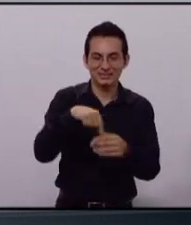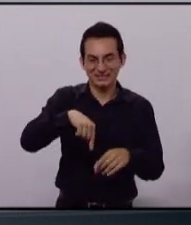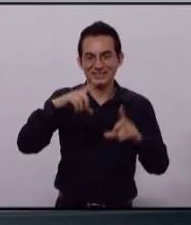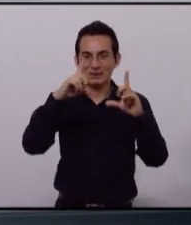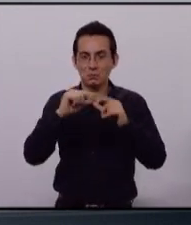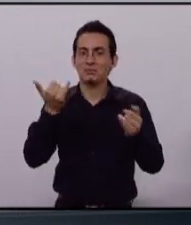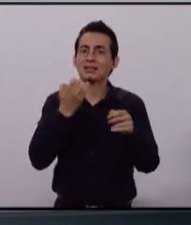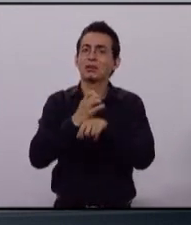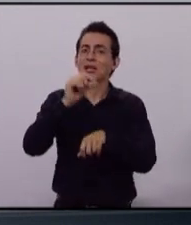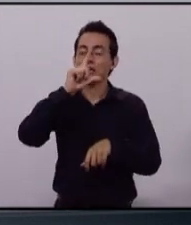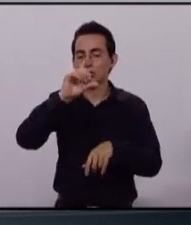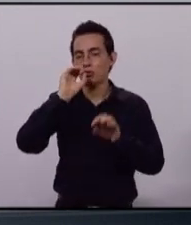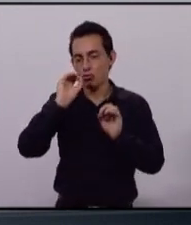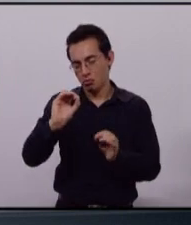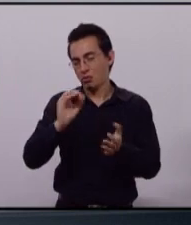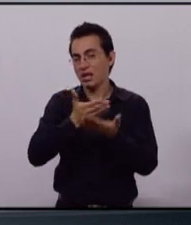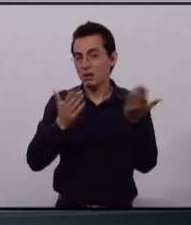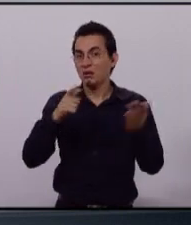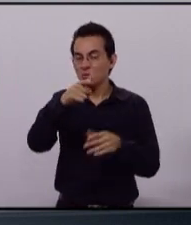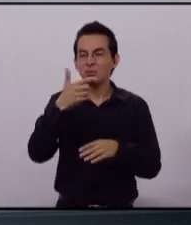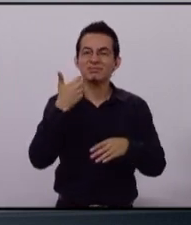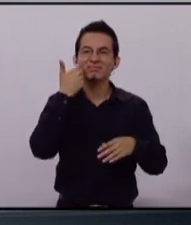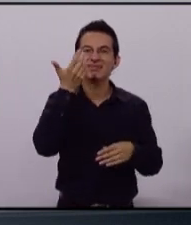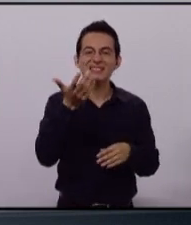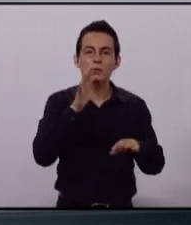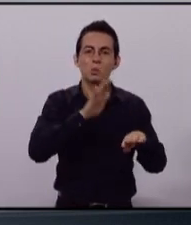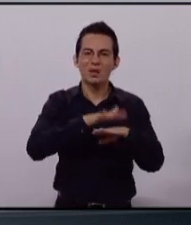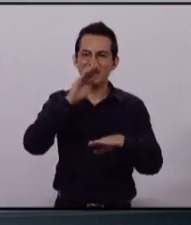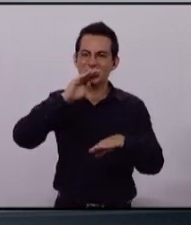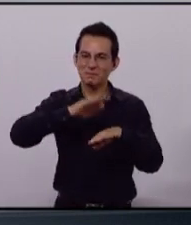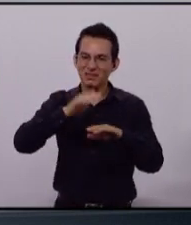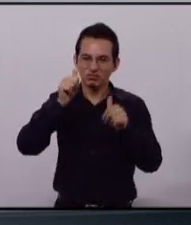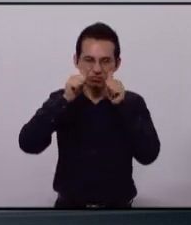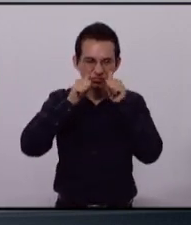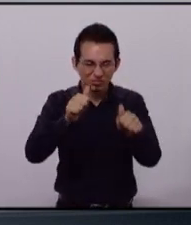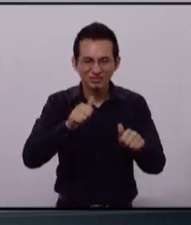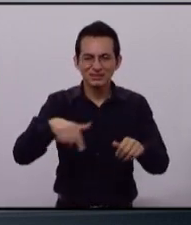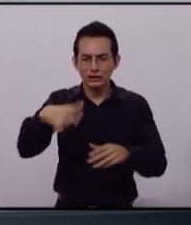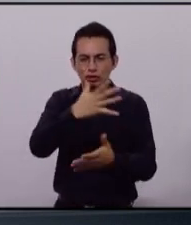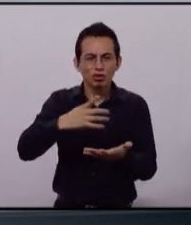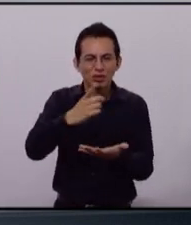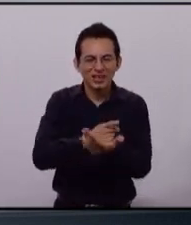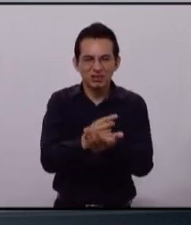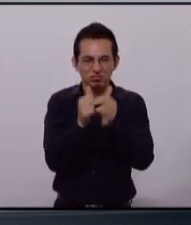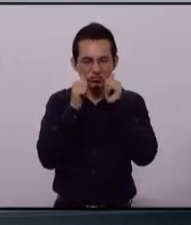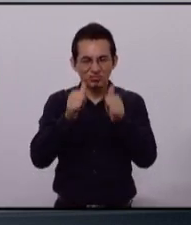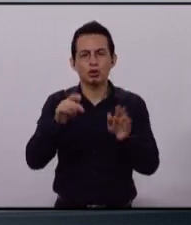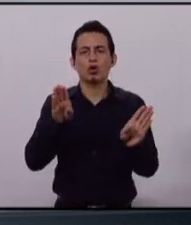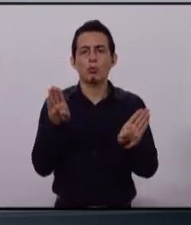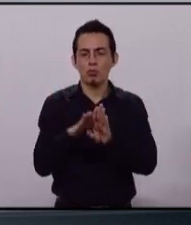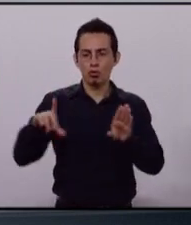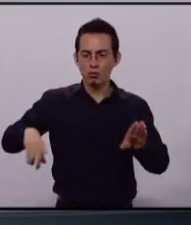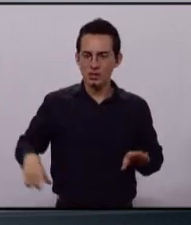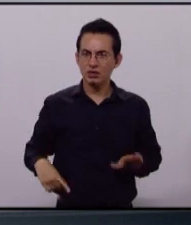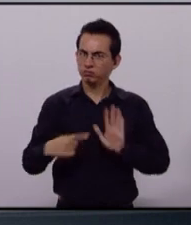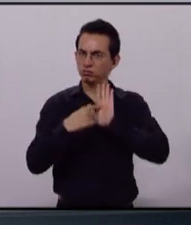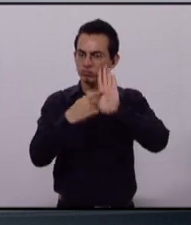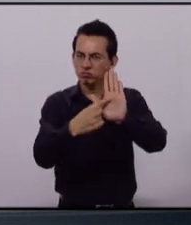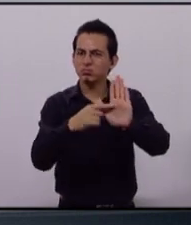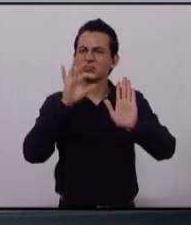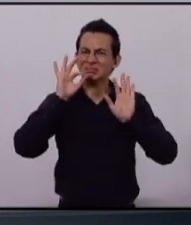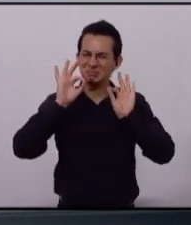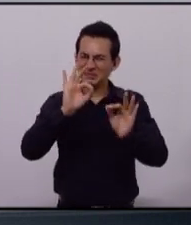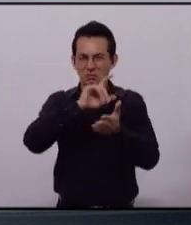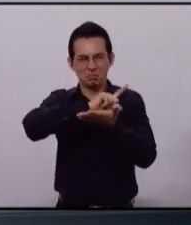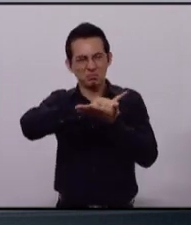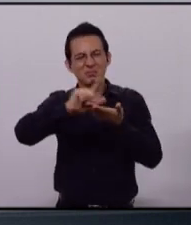Jalisco o un gobierno verdaderamente ciudadano con un cambio, con un gobierno transparente que dé la cara y te dé